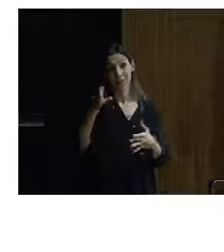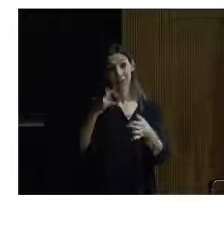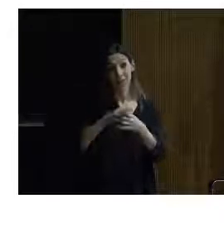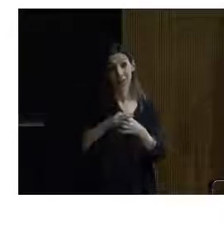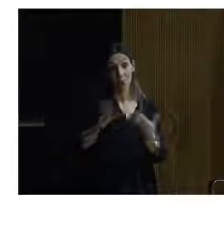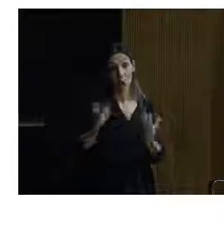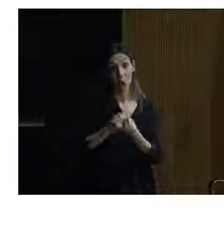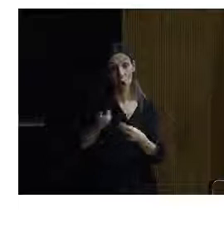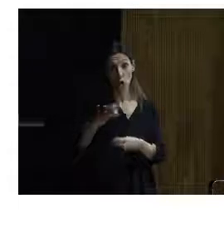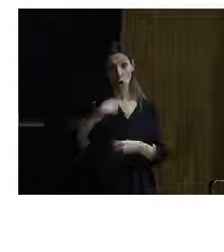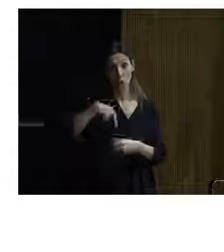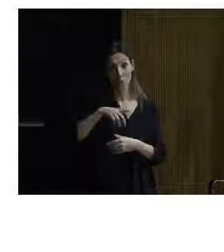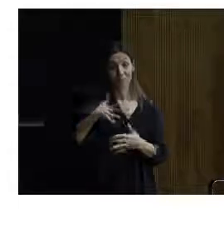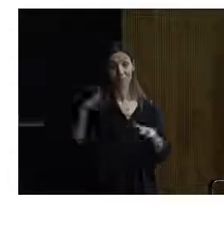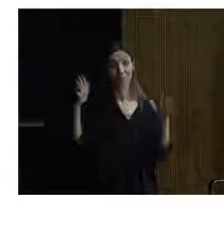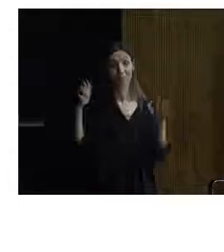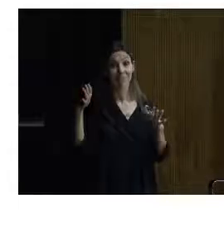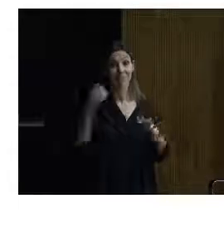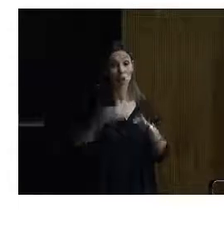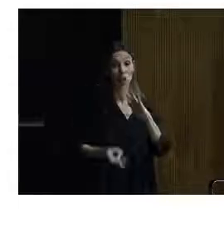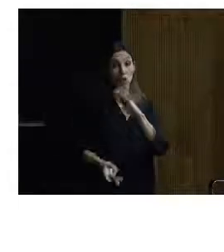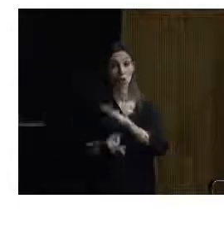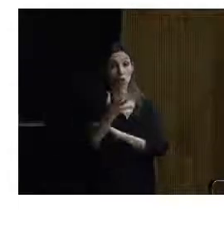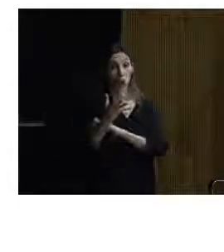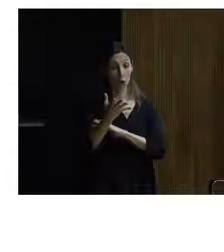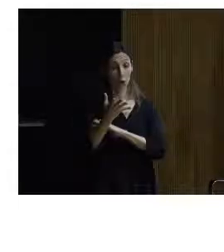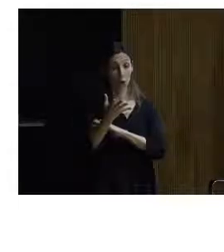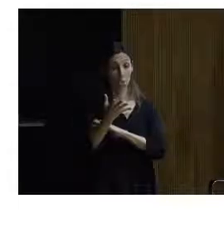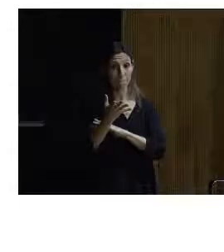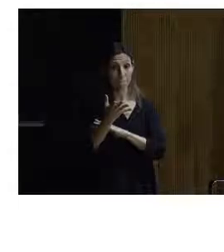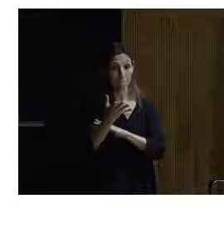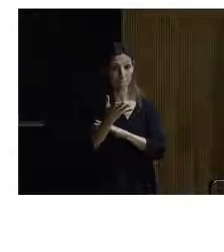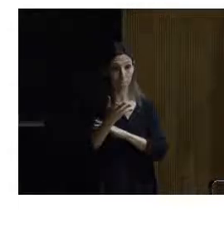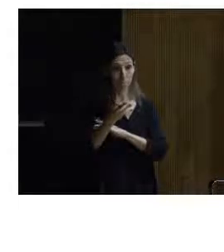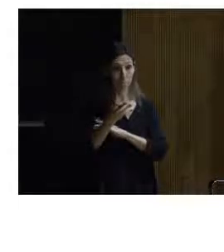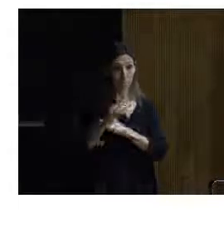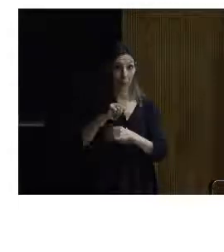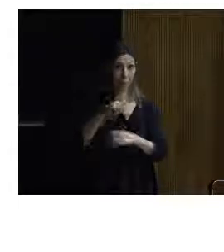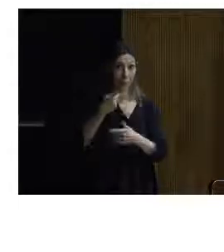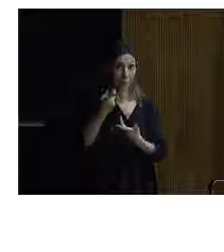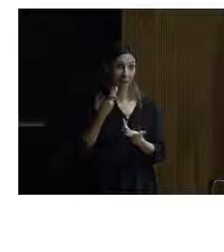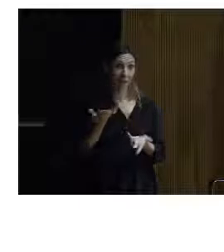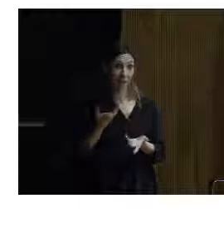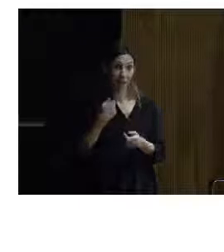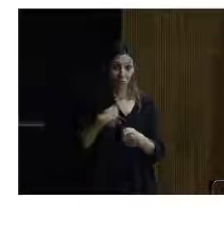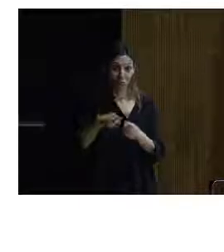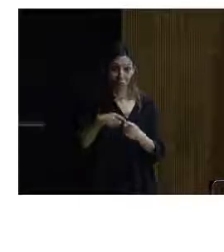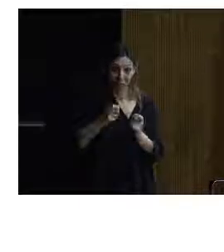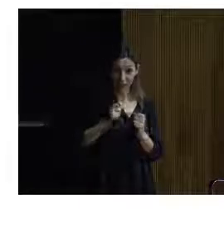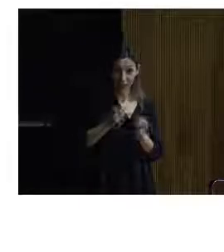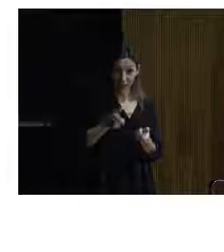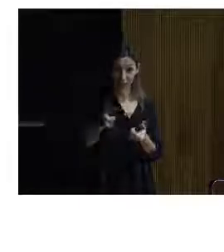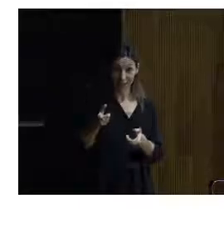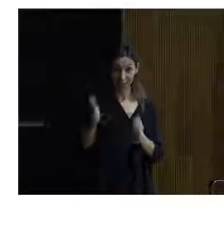aquí es donde surgen las primeras grandes aportaciones a lo largo del siglo XX.